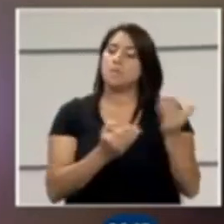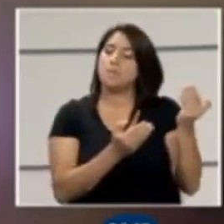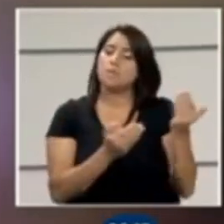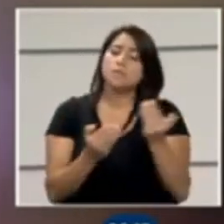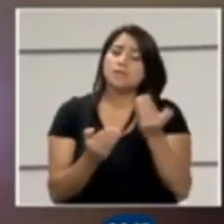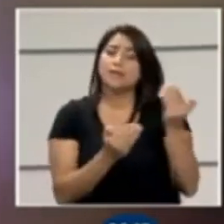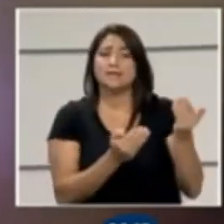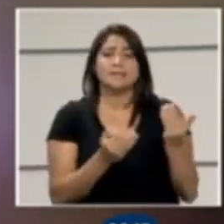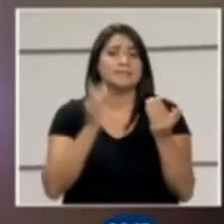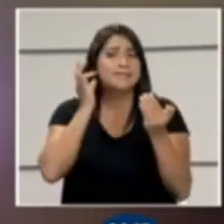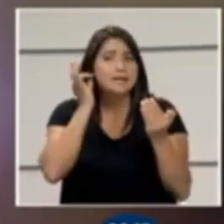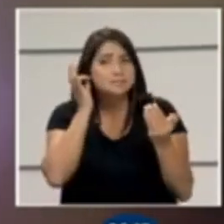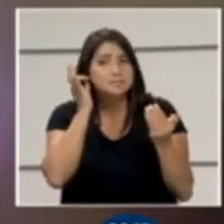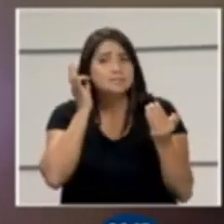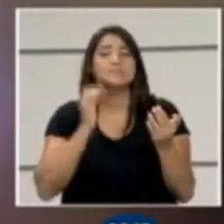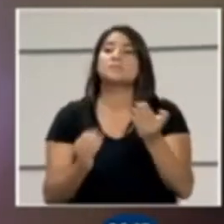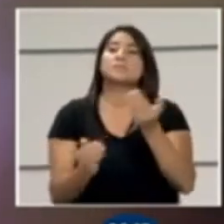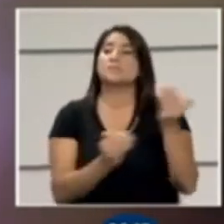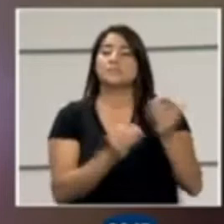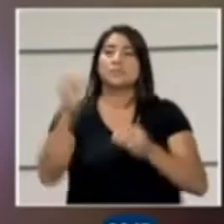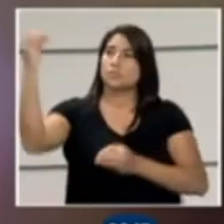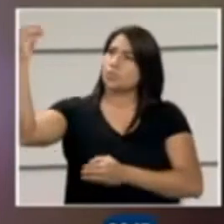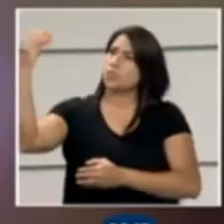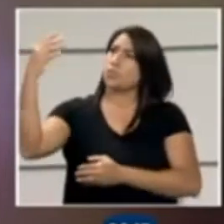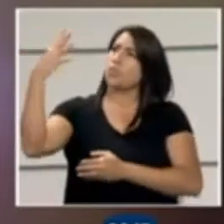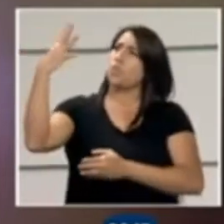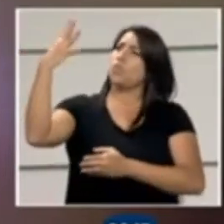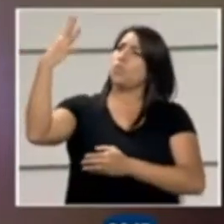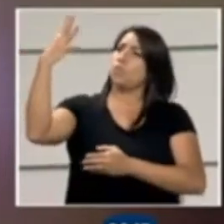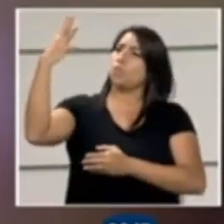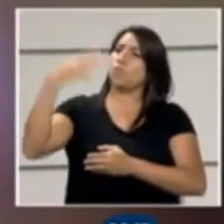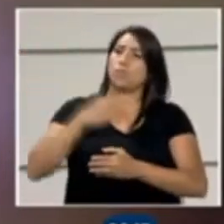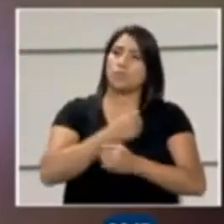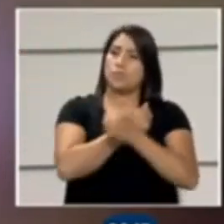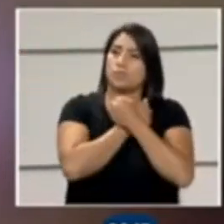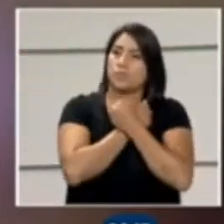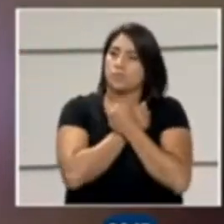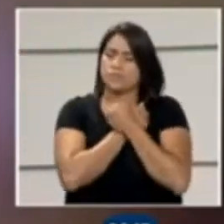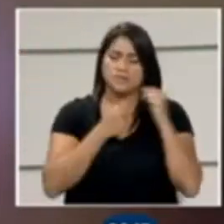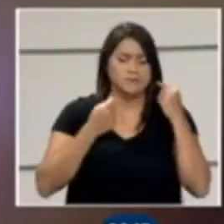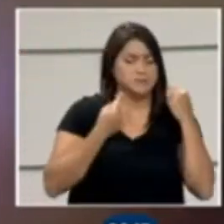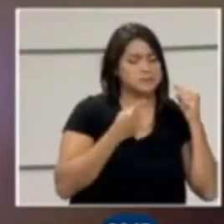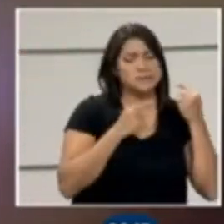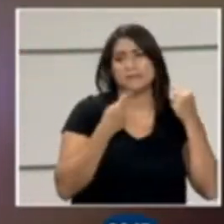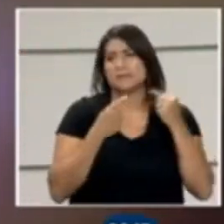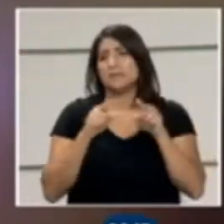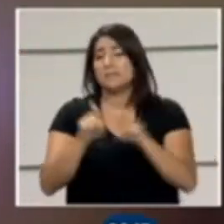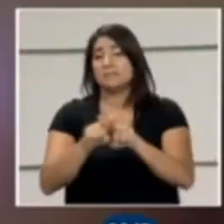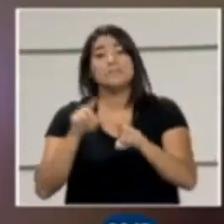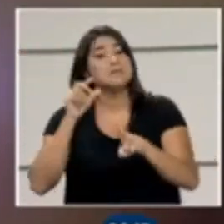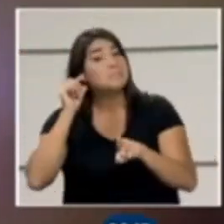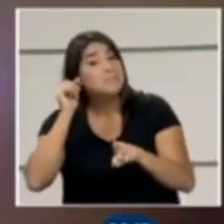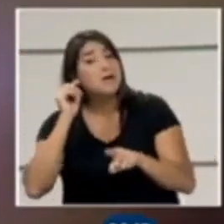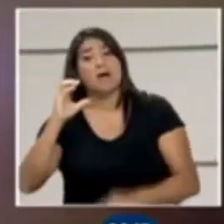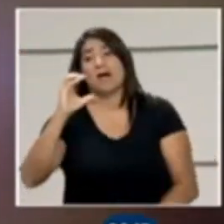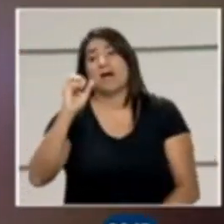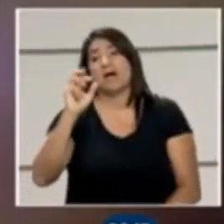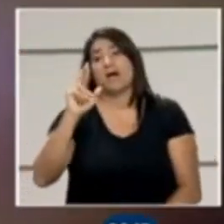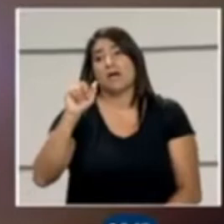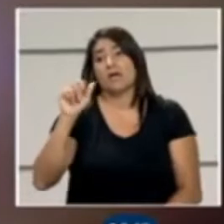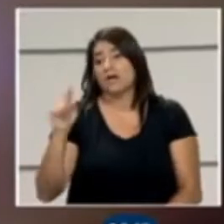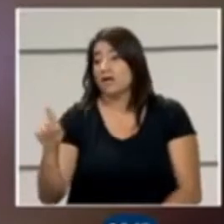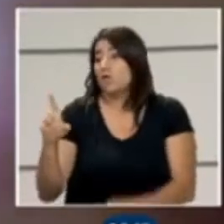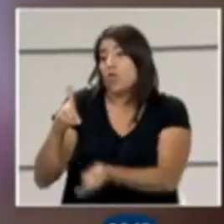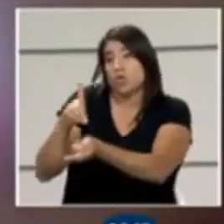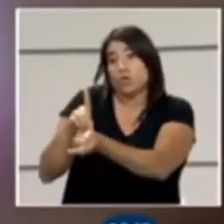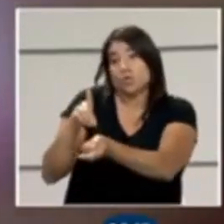Mi Muñequita. Lo voy a comer sol y esta mañana le dio un fuerte dolor a mi hermano Carlos, que es un gran